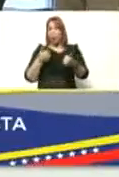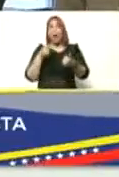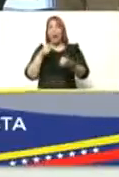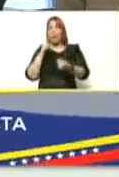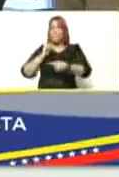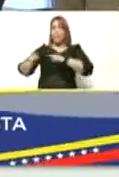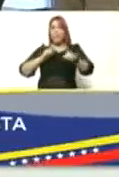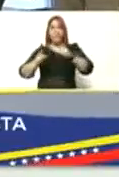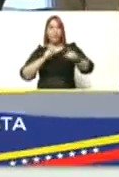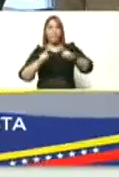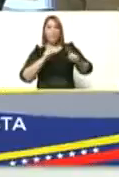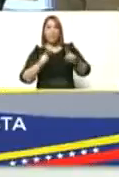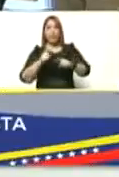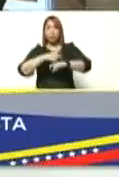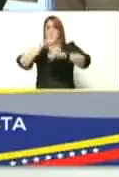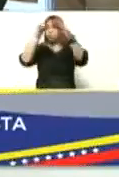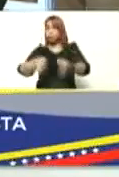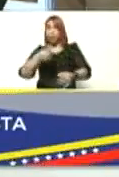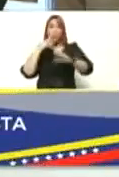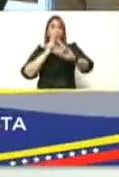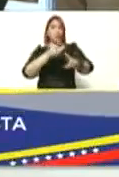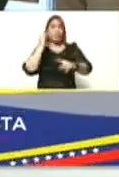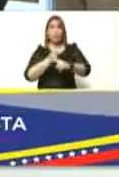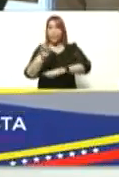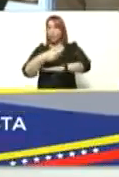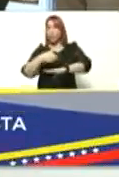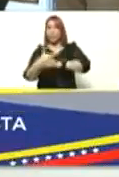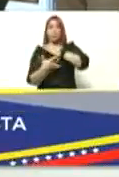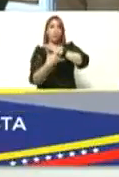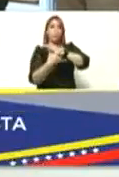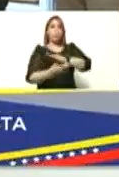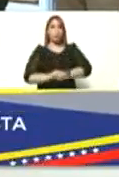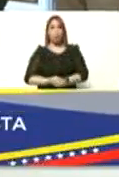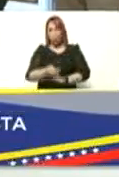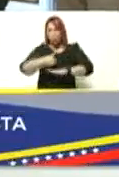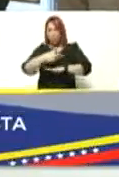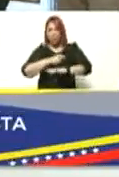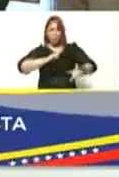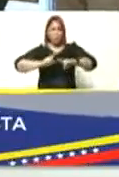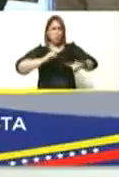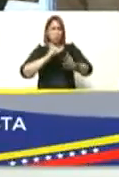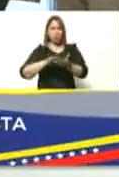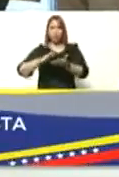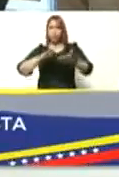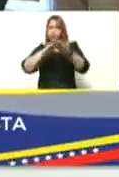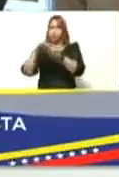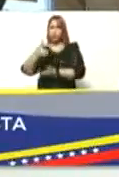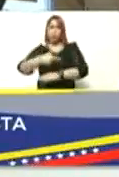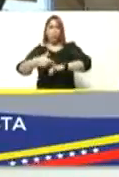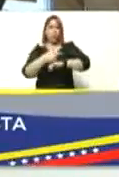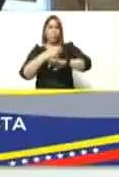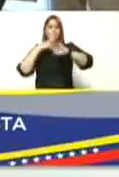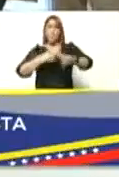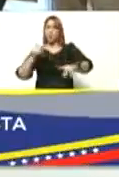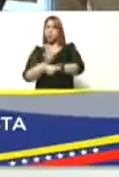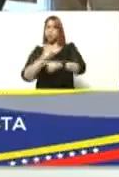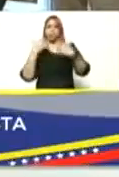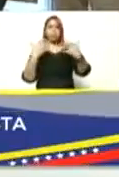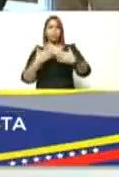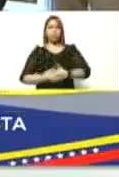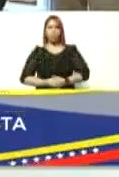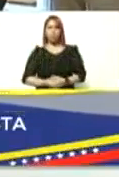esto esto esto y esto en tiempo real gobierno tecnológico gobierno de las soluciones gobierno de la respuesta inmediata